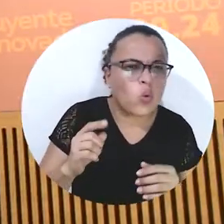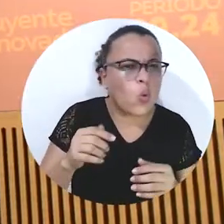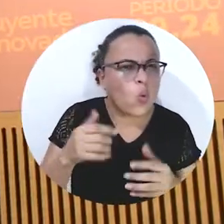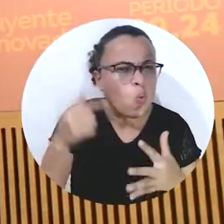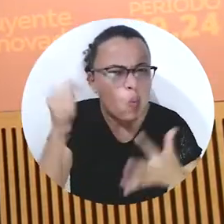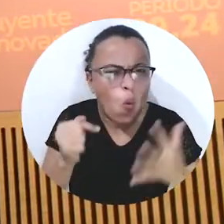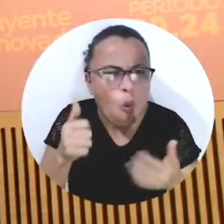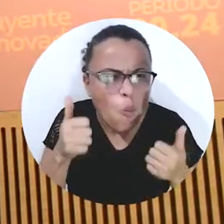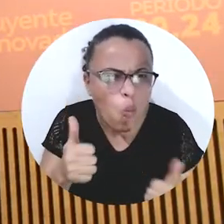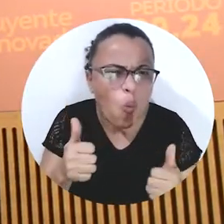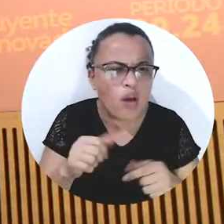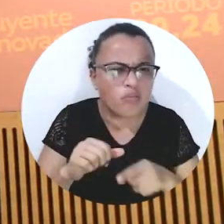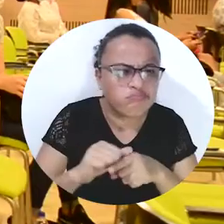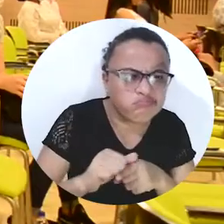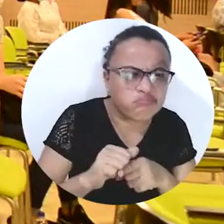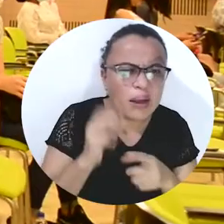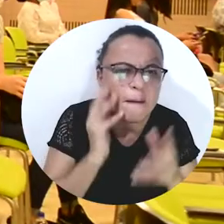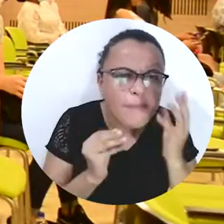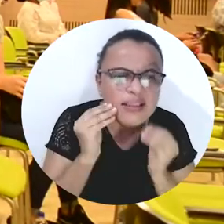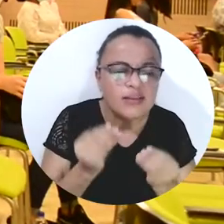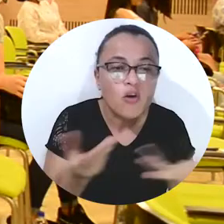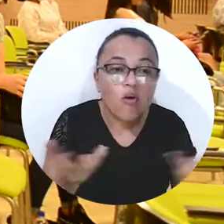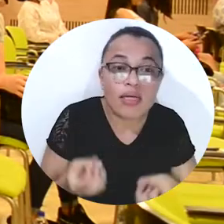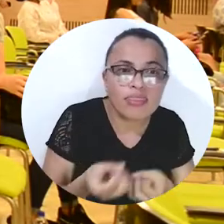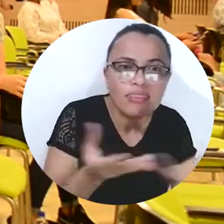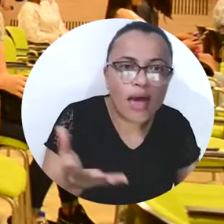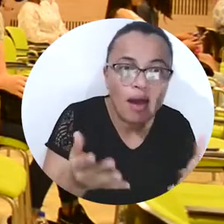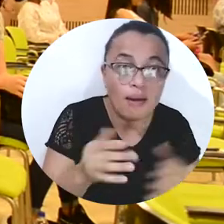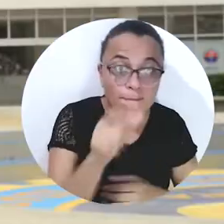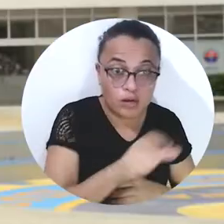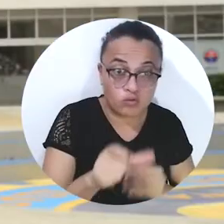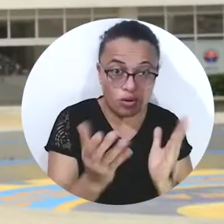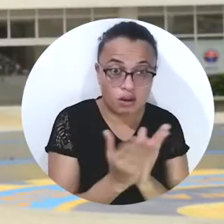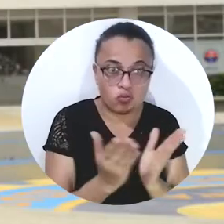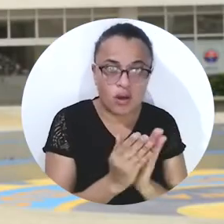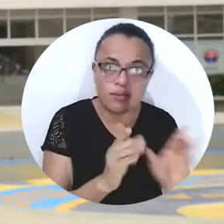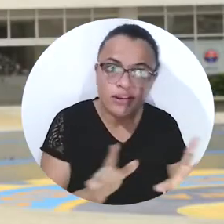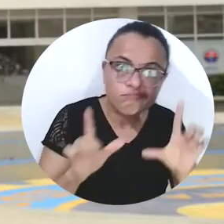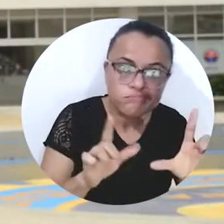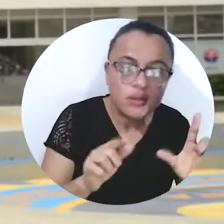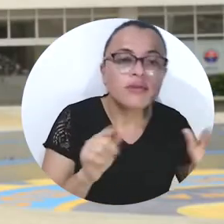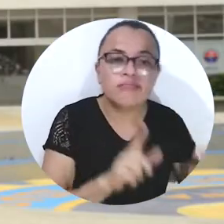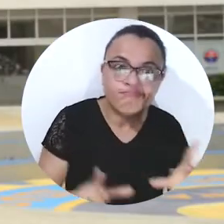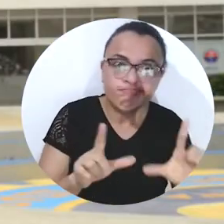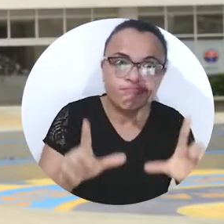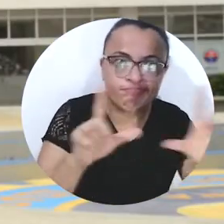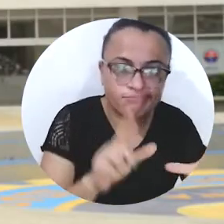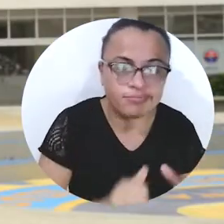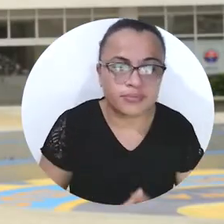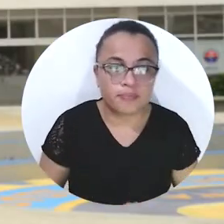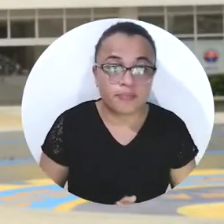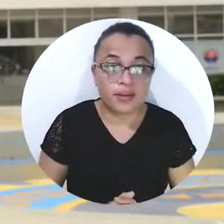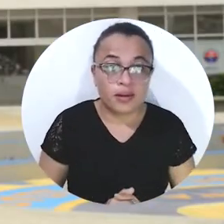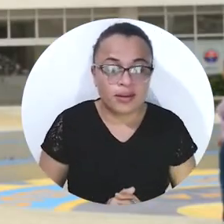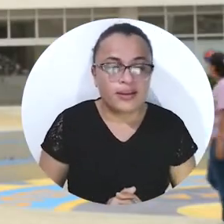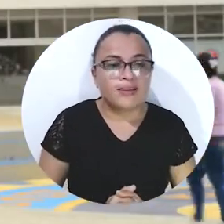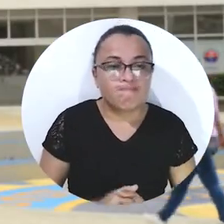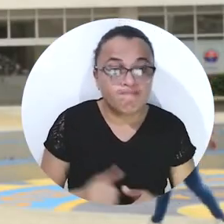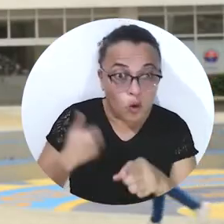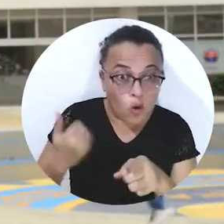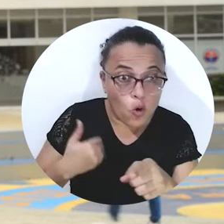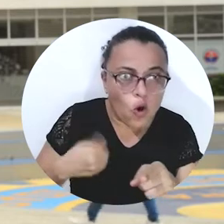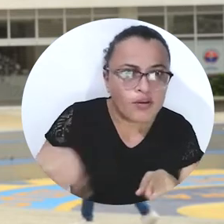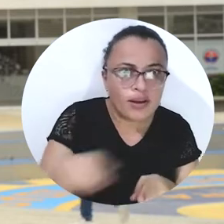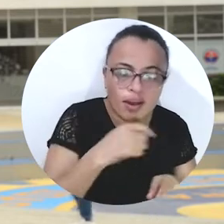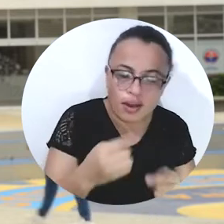compartirlas con los alumnos, tanto en el pregrado como en los posgrados. Los jóvenes, en general, siempre le generan a uno gran optimismo,